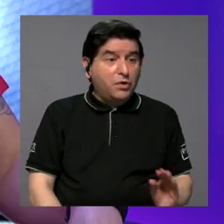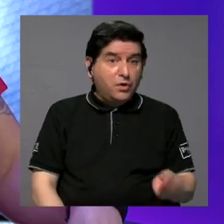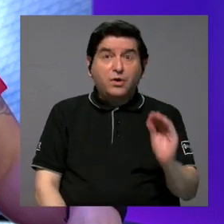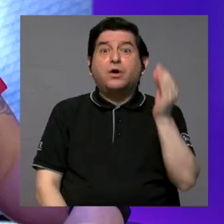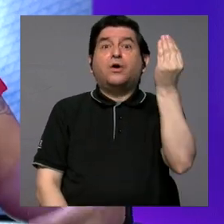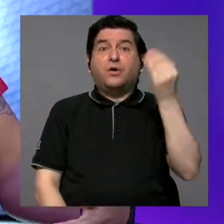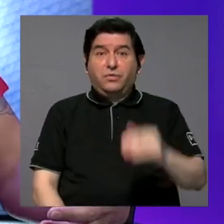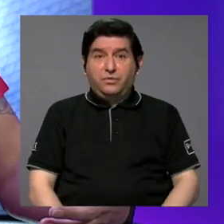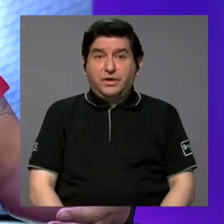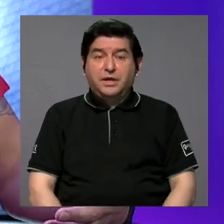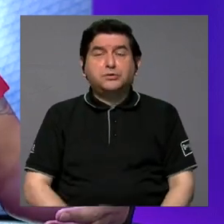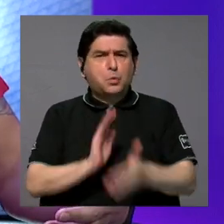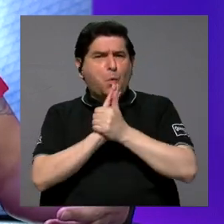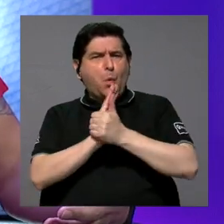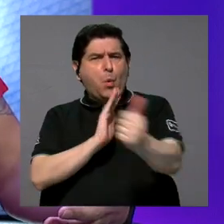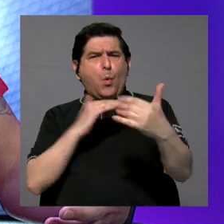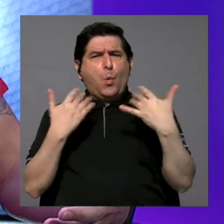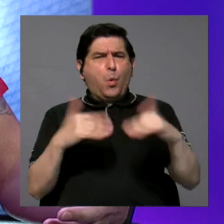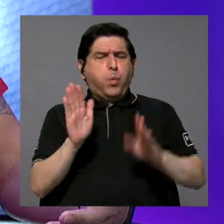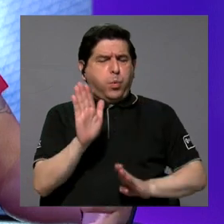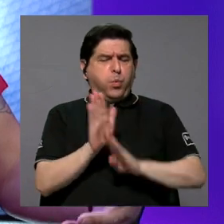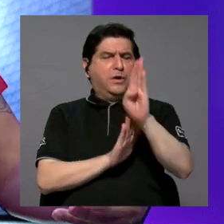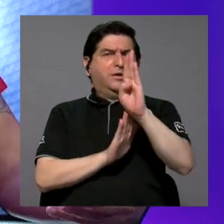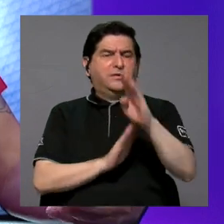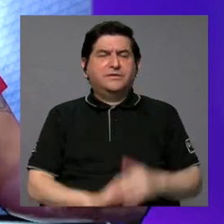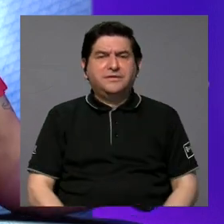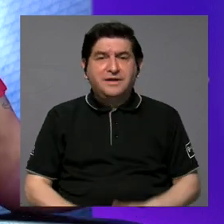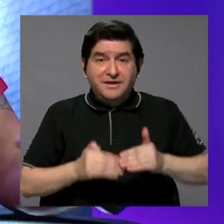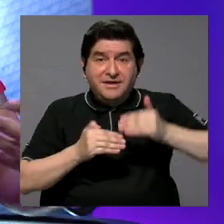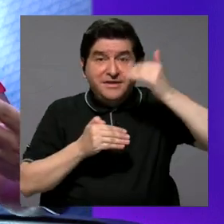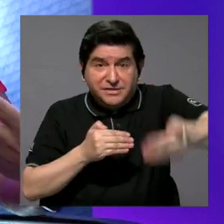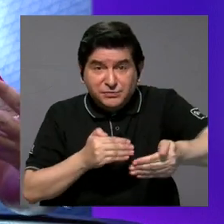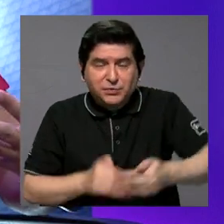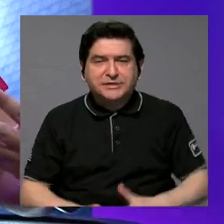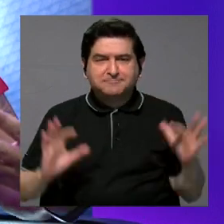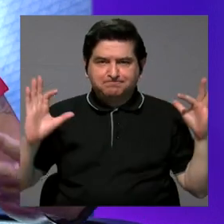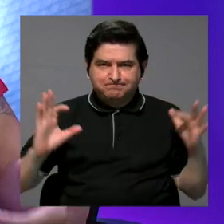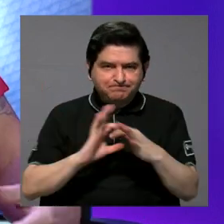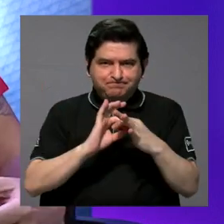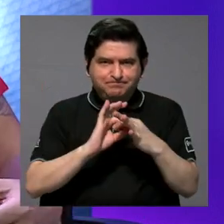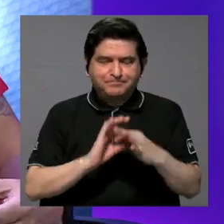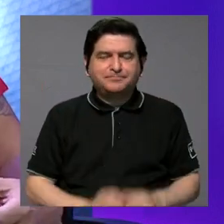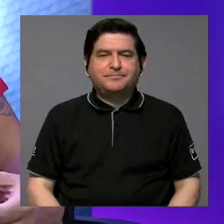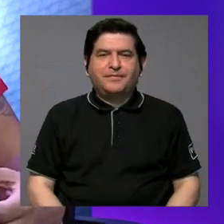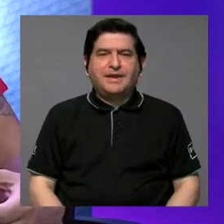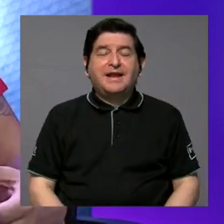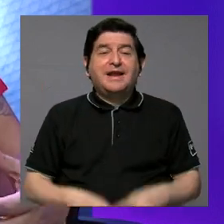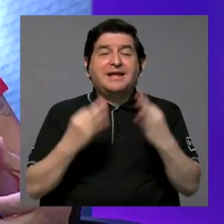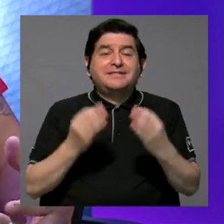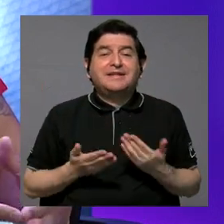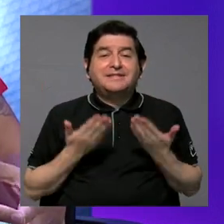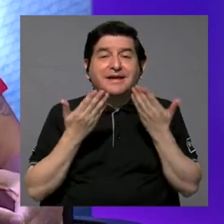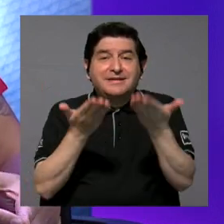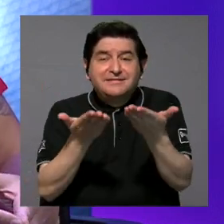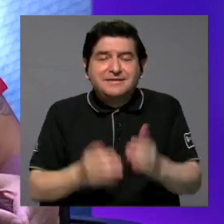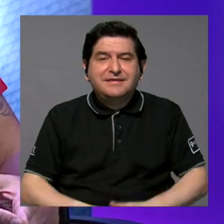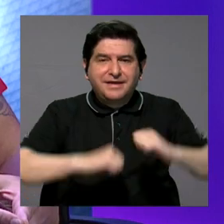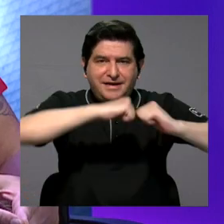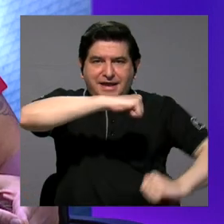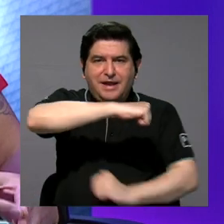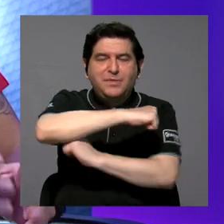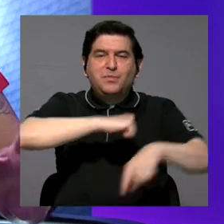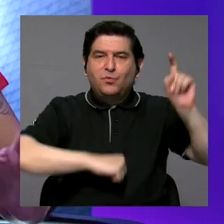y chicas que tienen tanto potencial que desarrollar y a partir de ahí vincularlos, entrelazarlos, ¿verdad? Darles la mano y tenderles fuentes